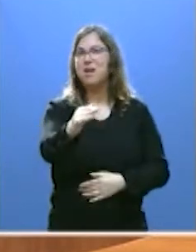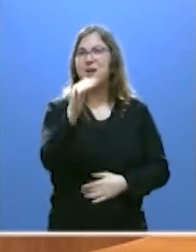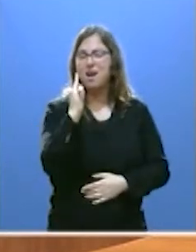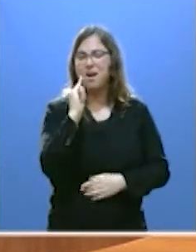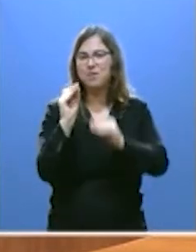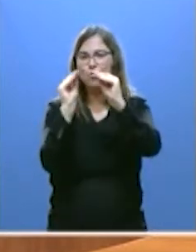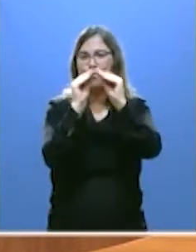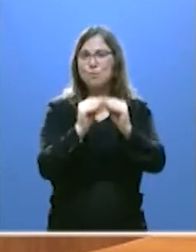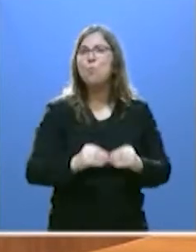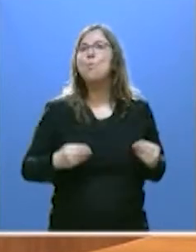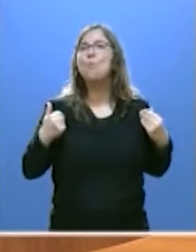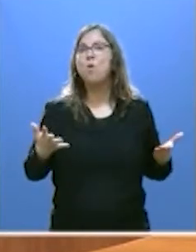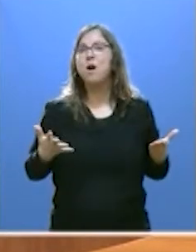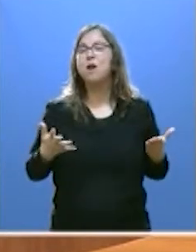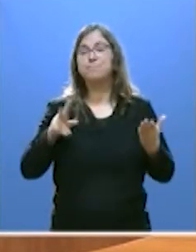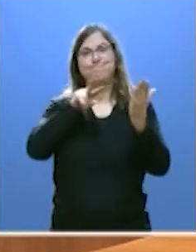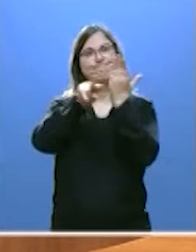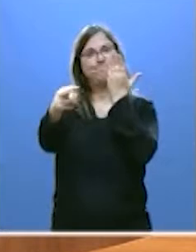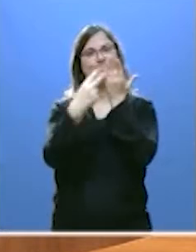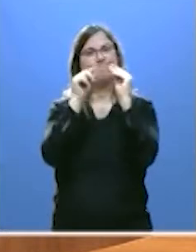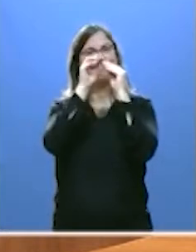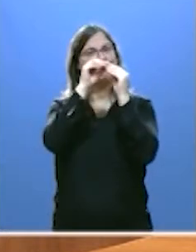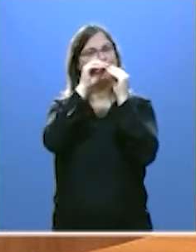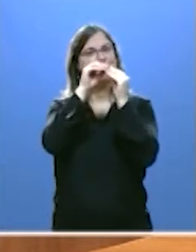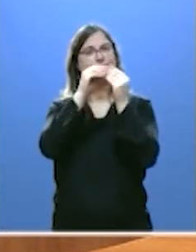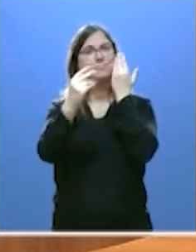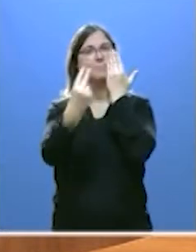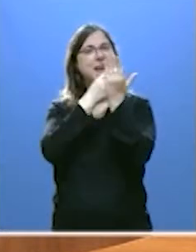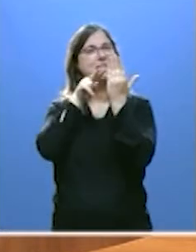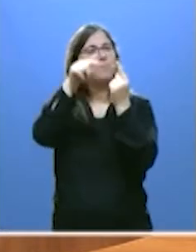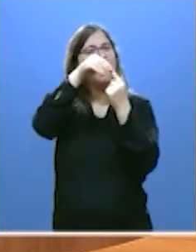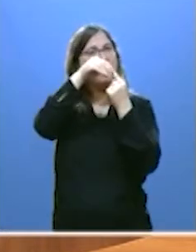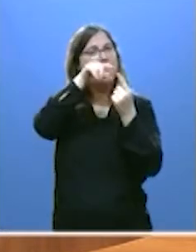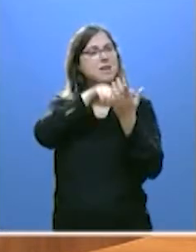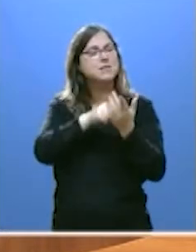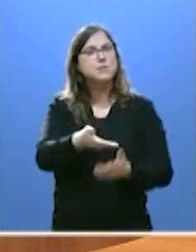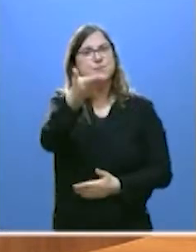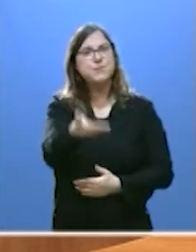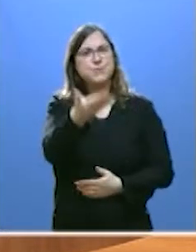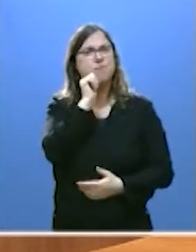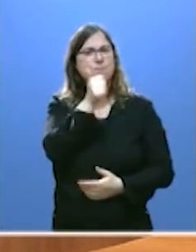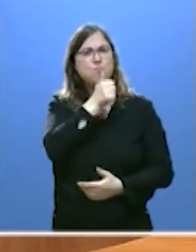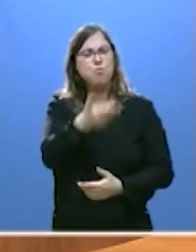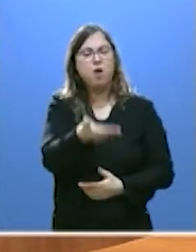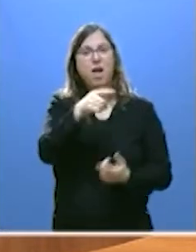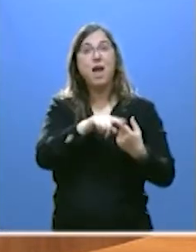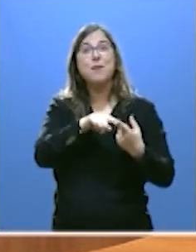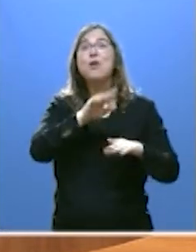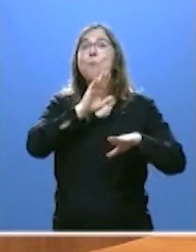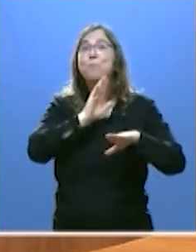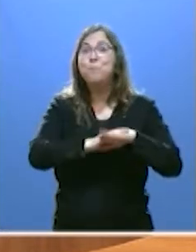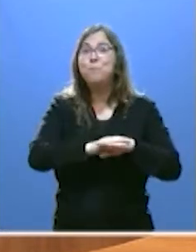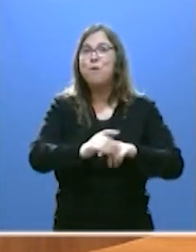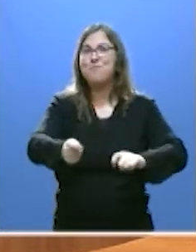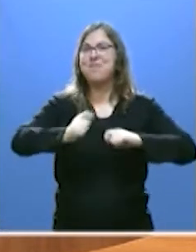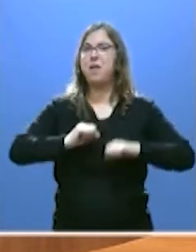denominador común, la transparencia. La transparencia es un factor clave porque permite fortalecer